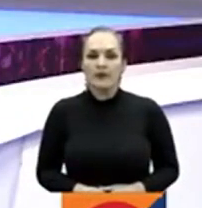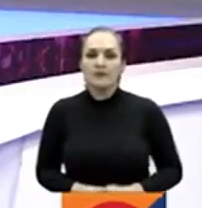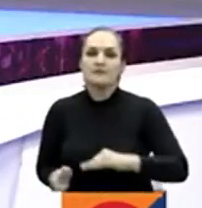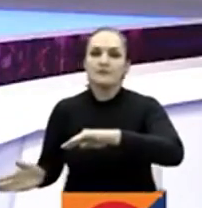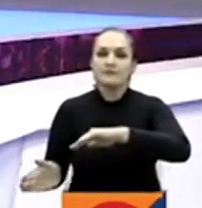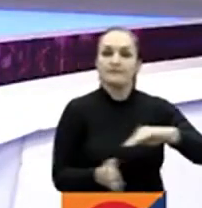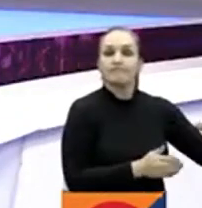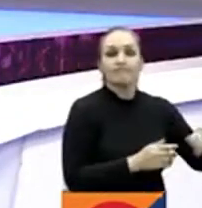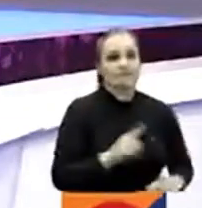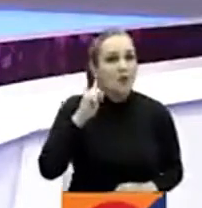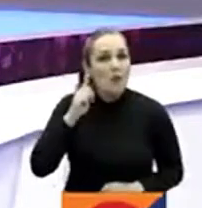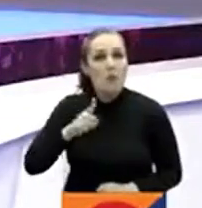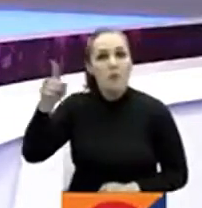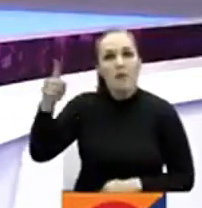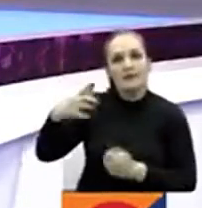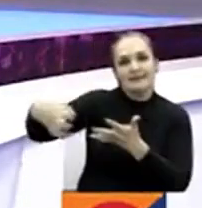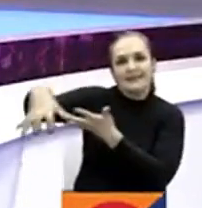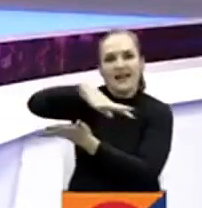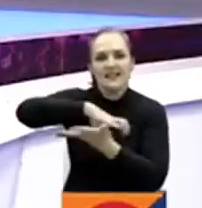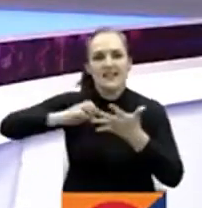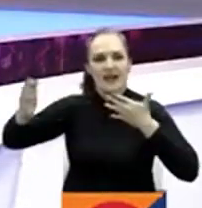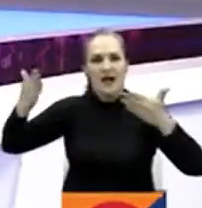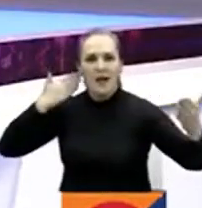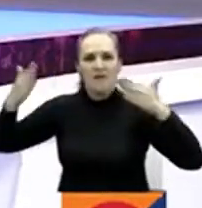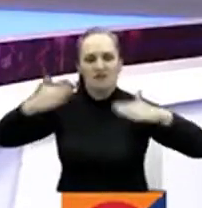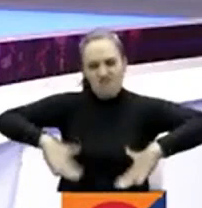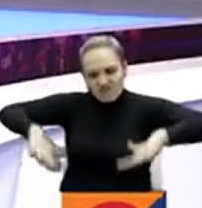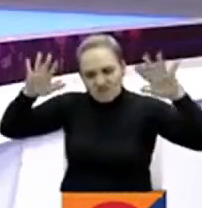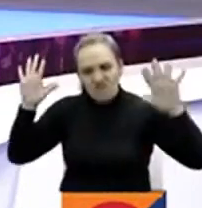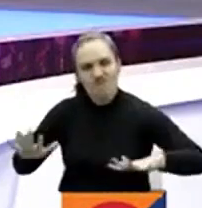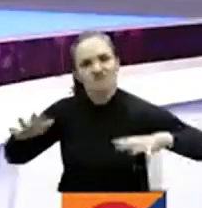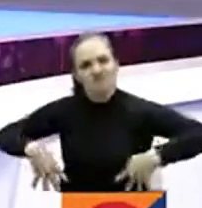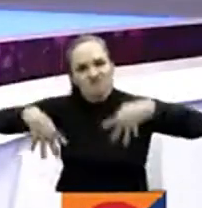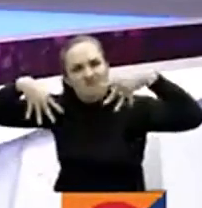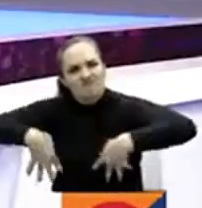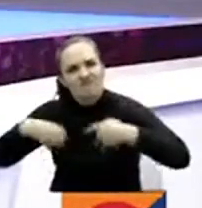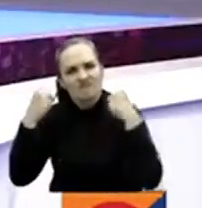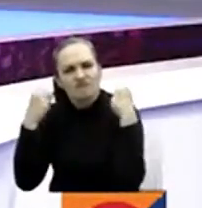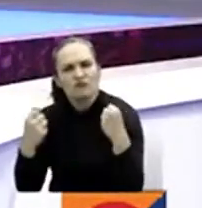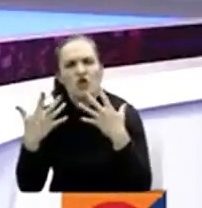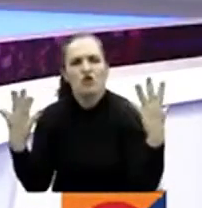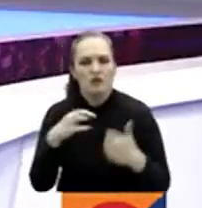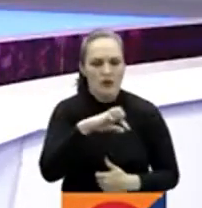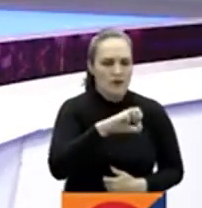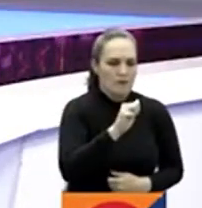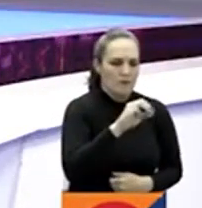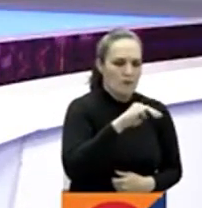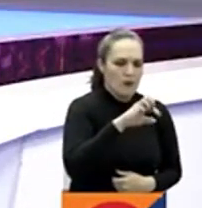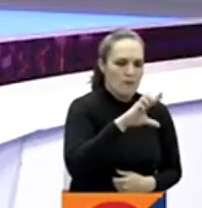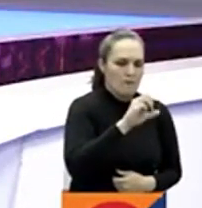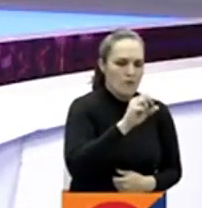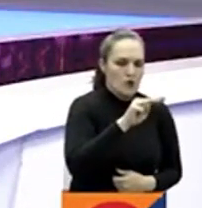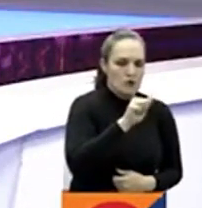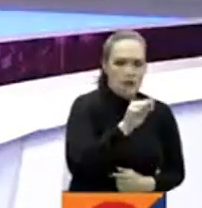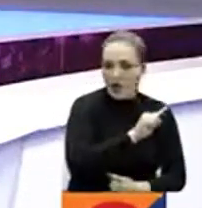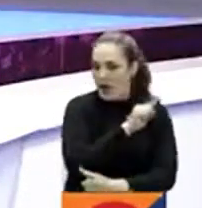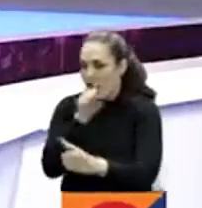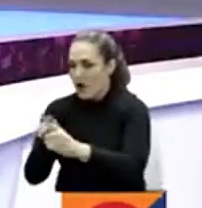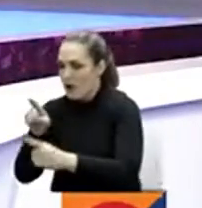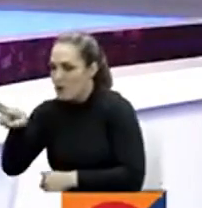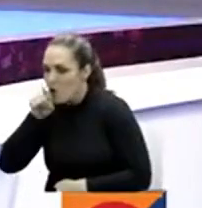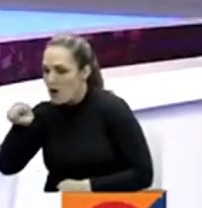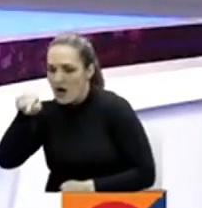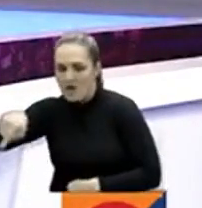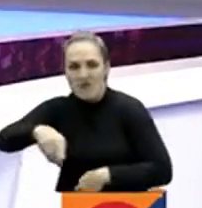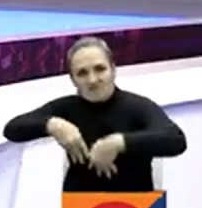Continúan las protestas de campesinos que tienen bloqueada la vía Pamplona-Ucaramanga. Ellos reclaman la correcta delimitación del